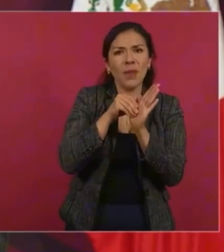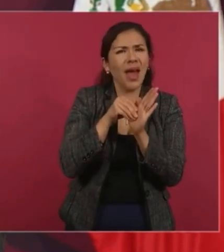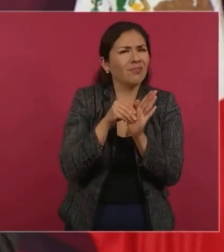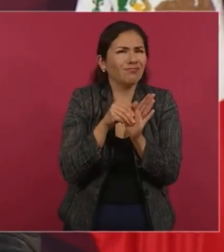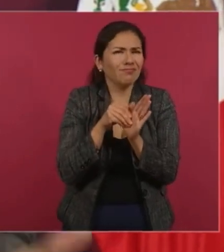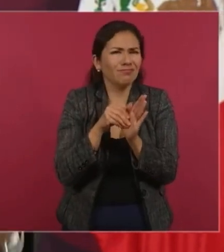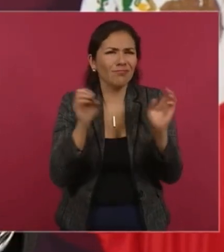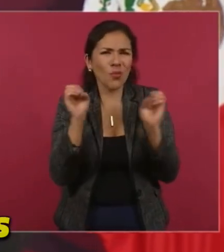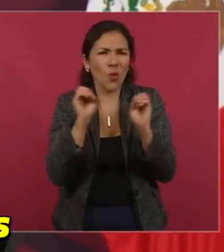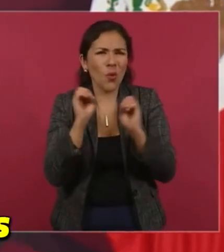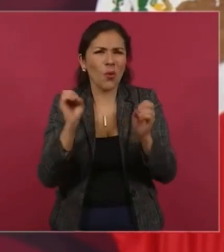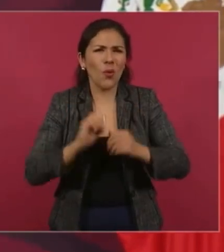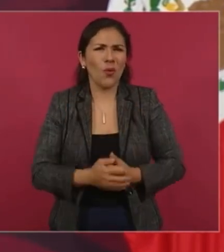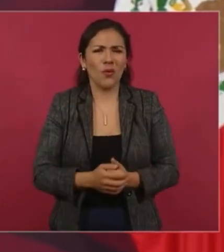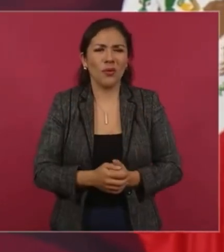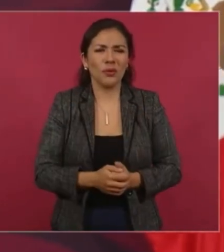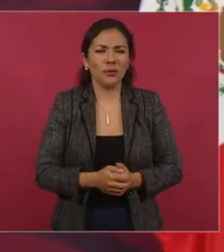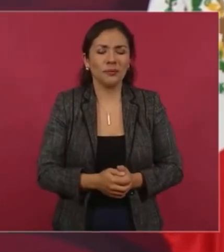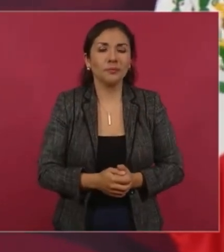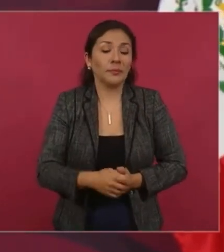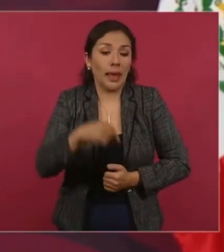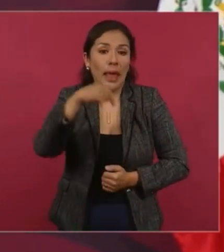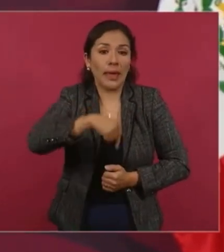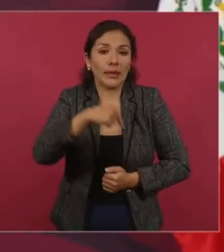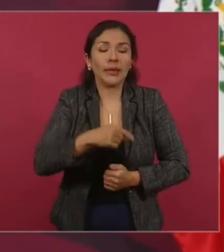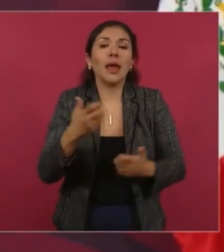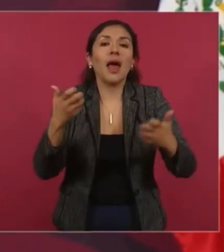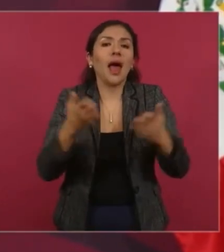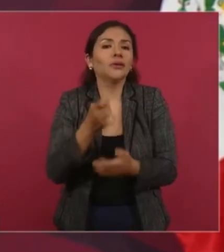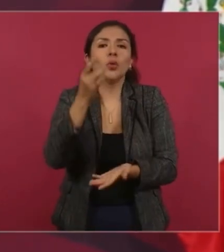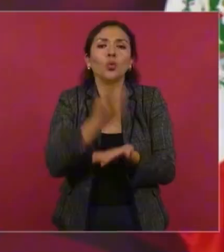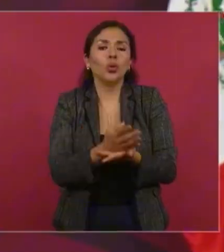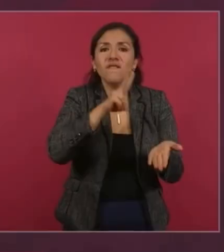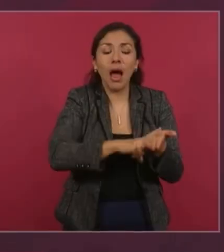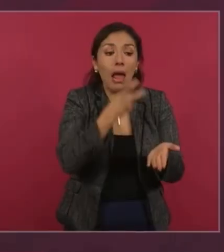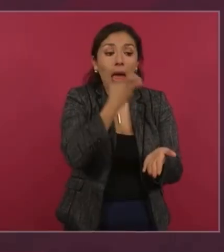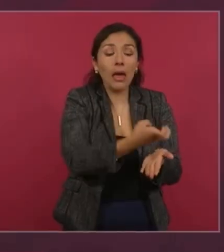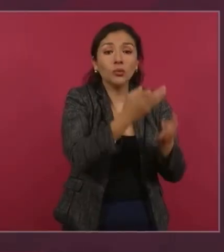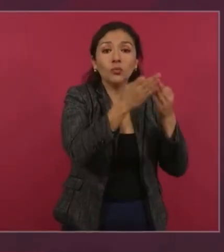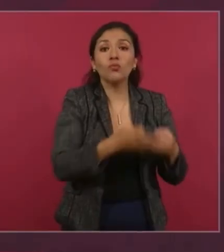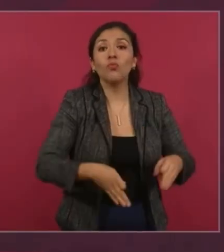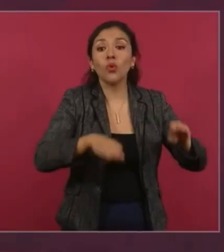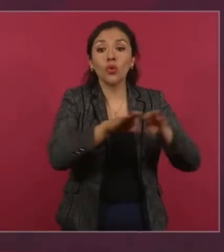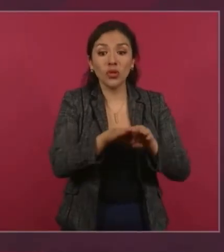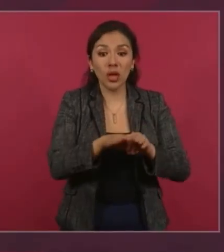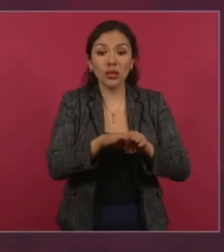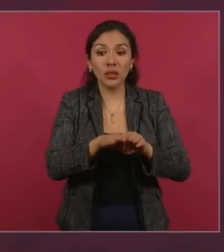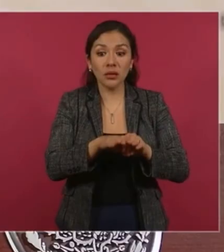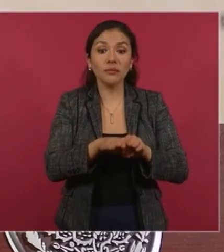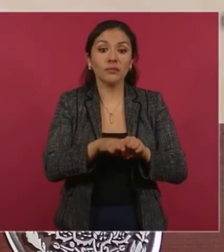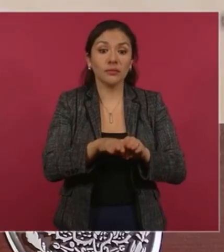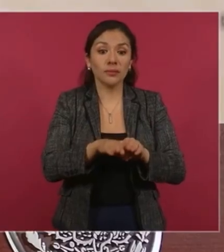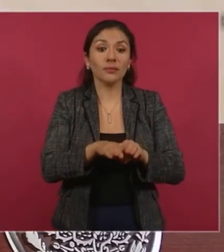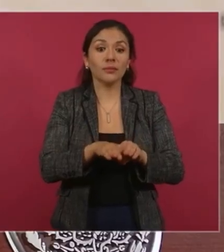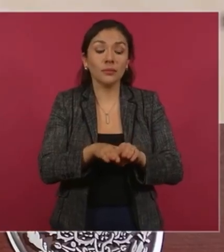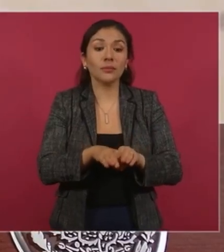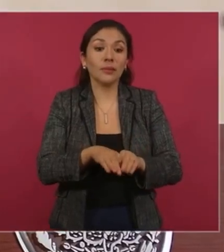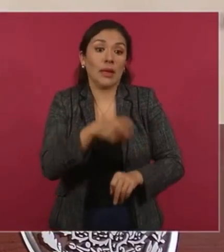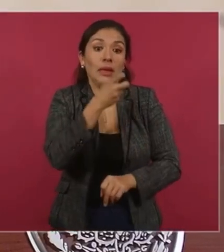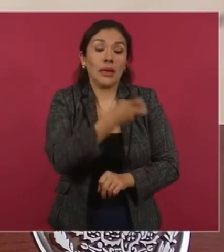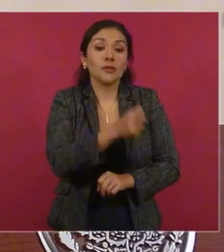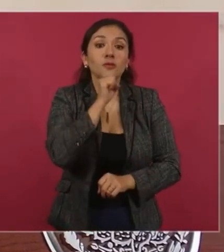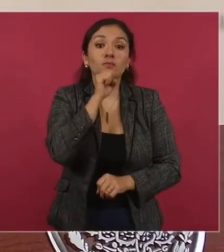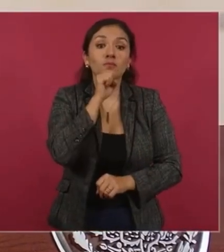Lo que estamos haciendo es exaltando lo que tenemos y lo que nos ha